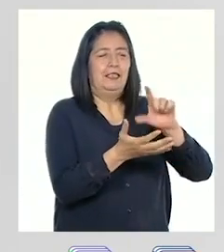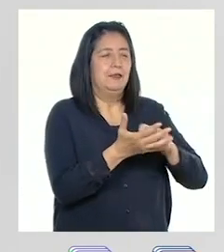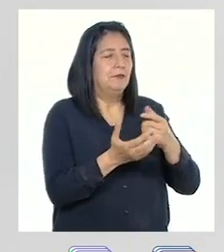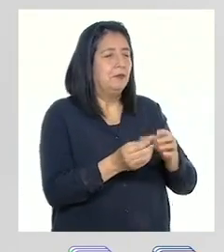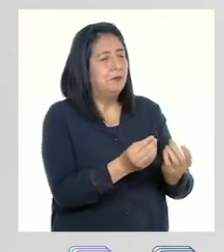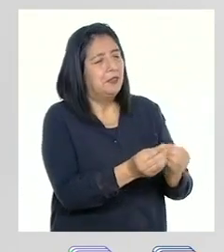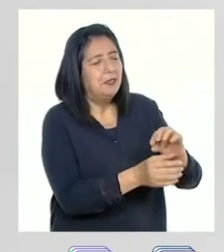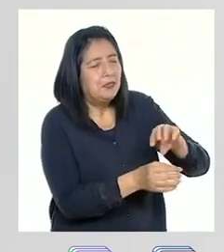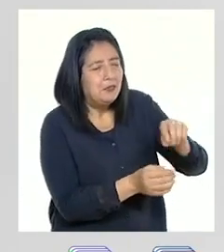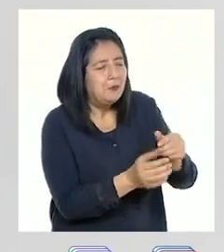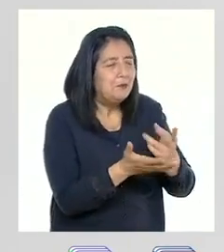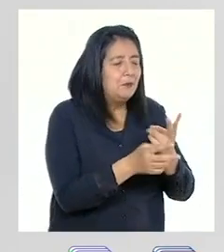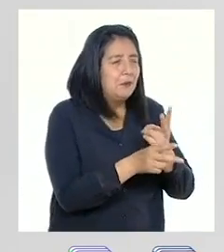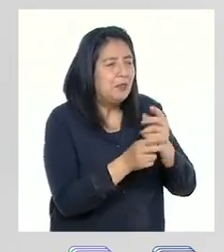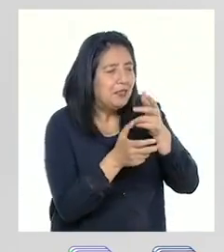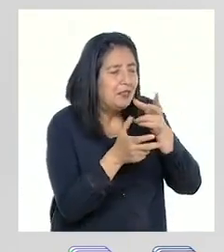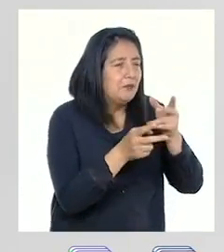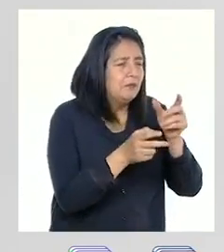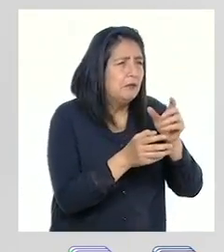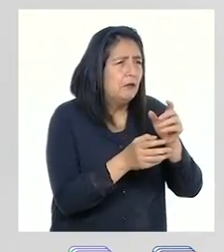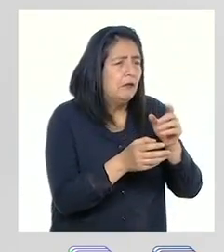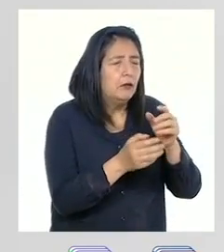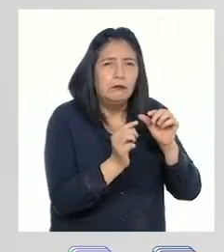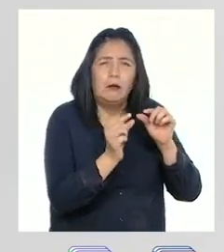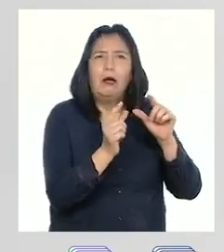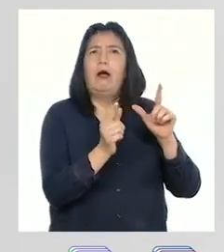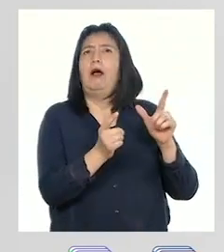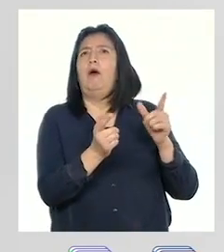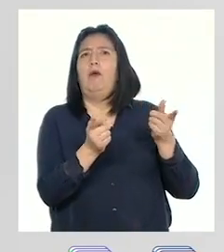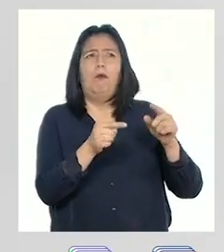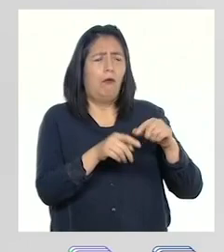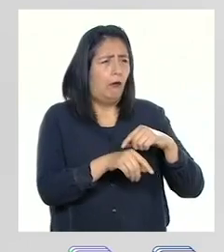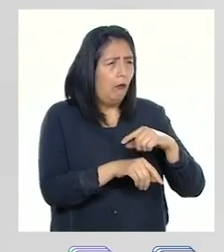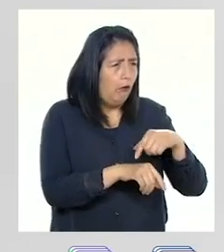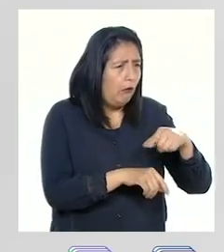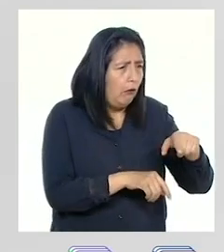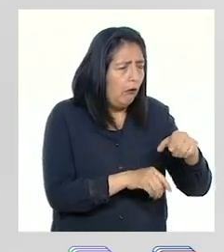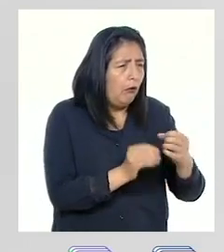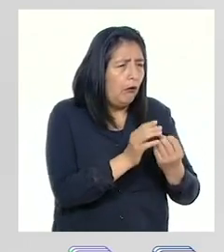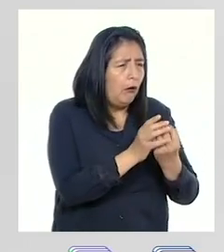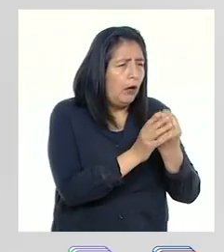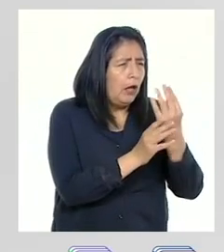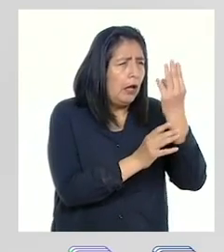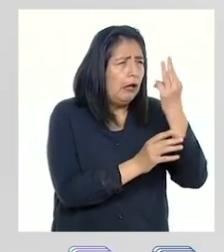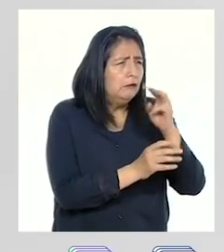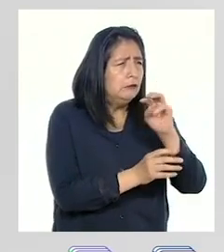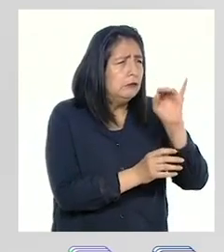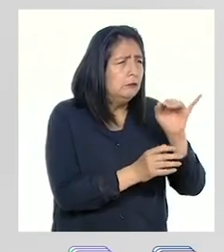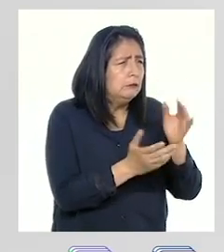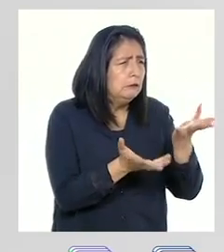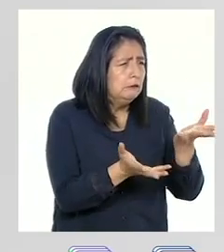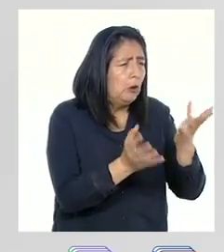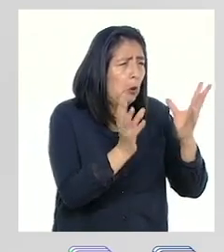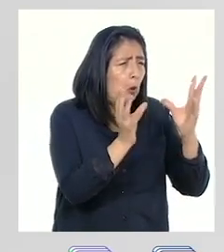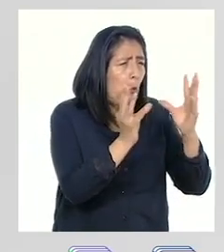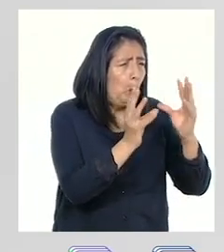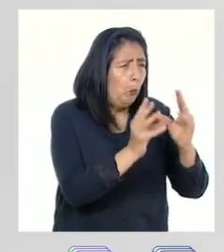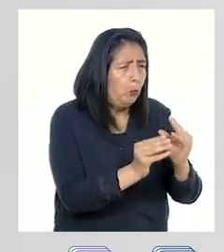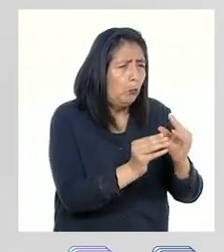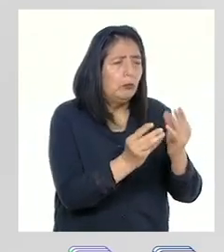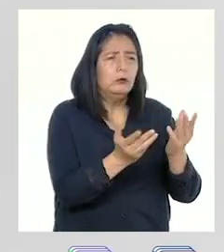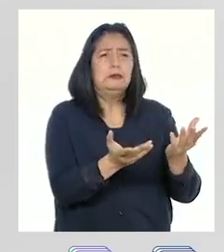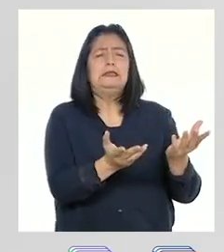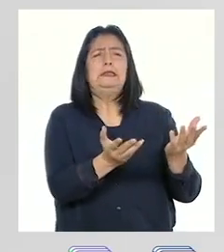verla todos los días desde mi ventana. Pero grande fue mi sorpresa cuando al poco tiempo la flor de mi preciosa orquídea se marchitó.